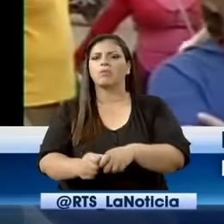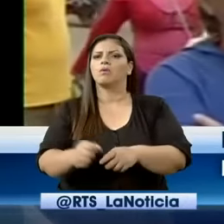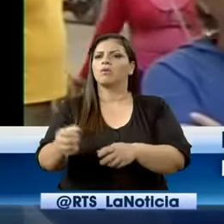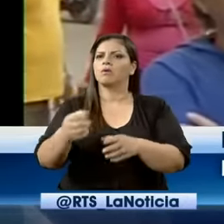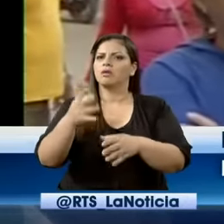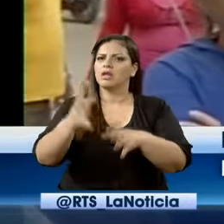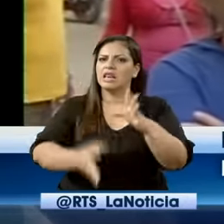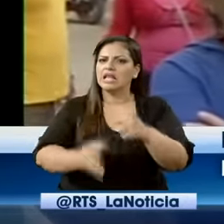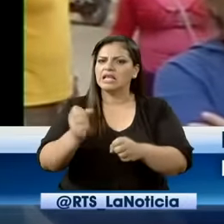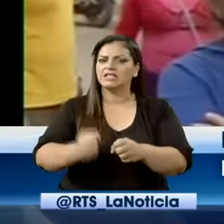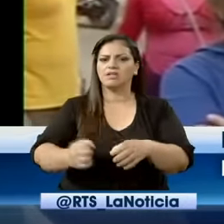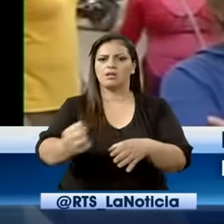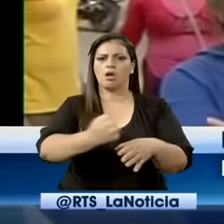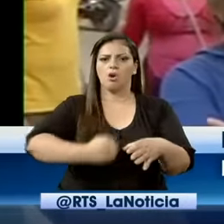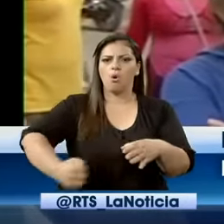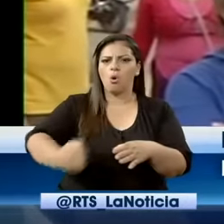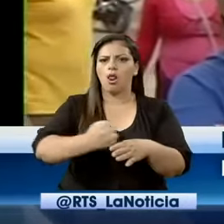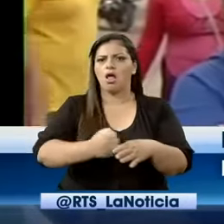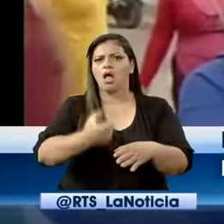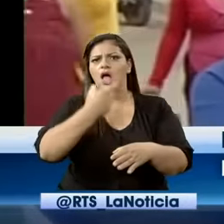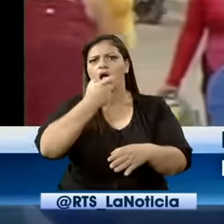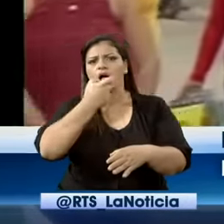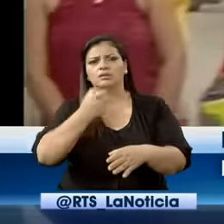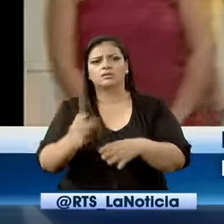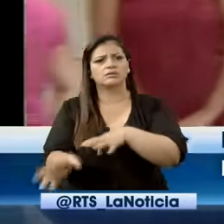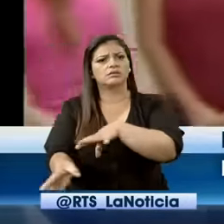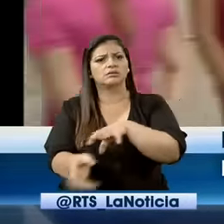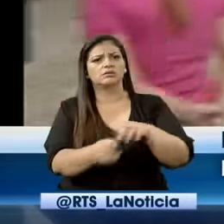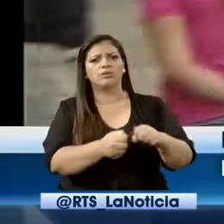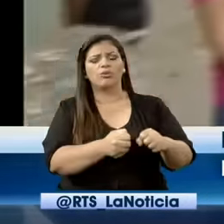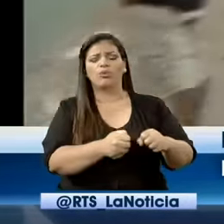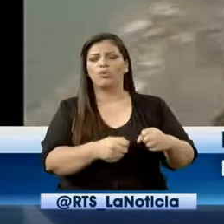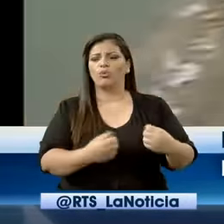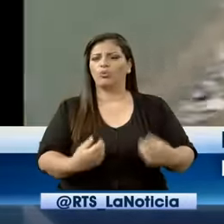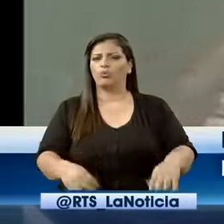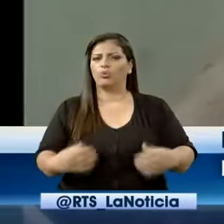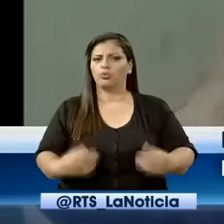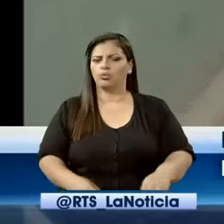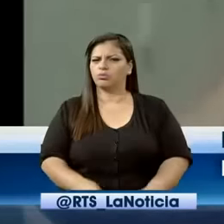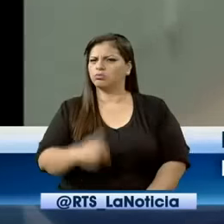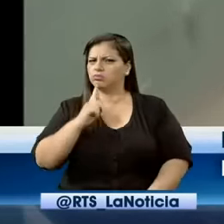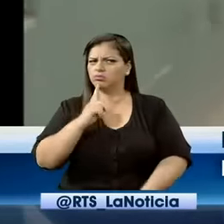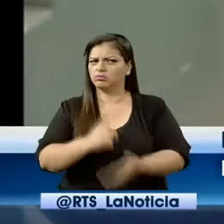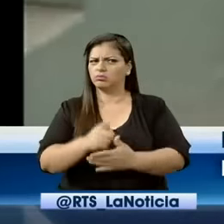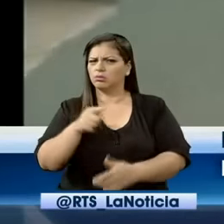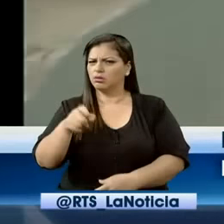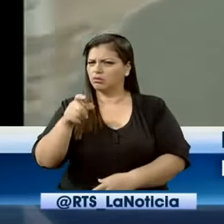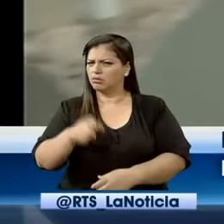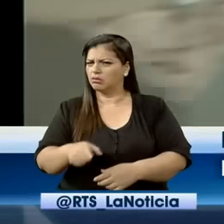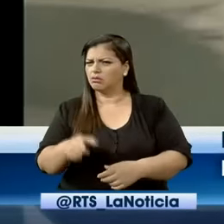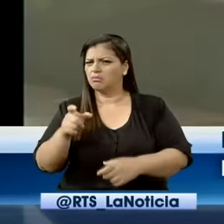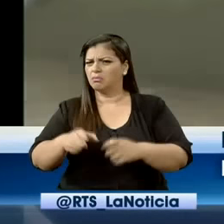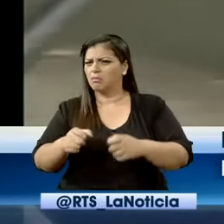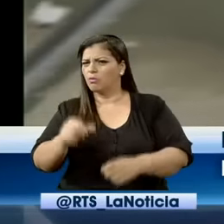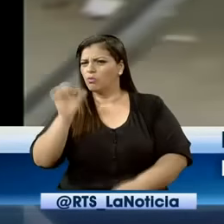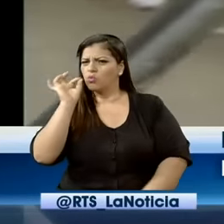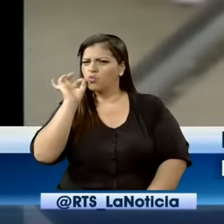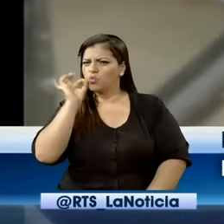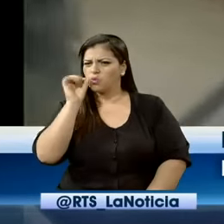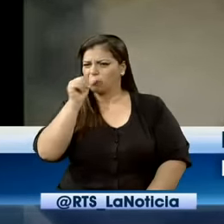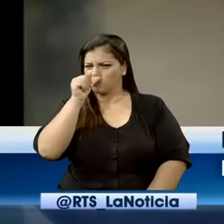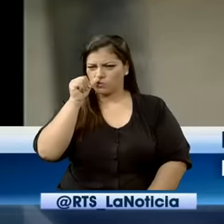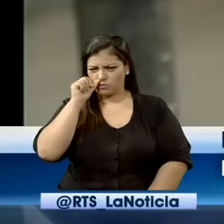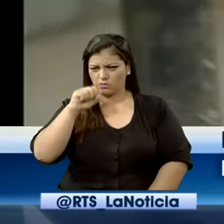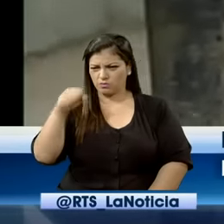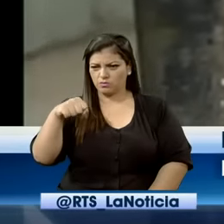droga, lo que hace sospechar que pueden ser este tipo de personas quienes están robando en el plantel. Puede ser que sean lo mismo que el tipo